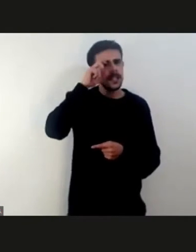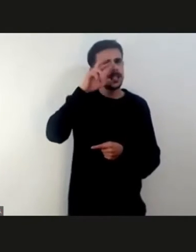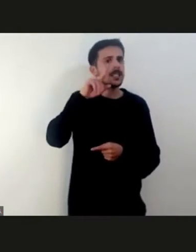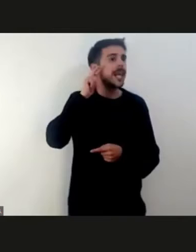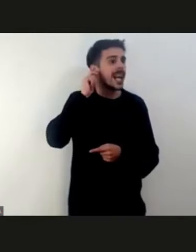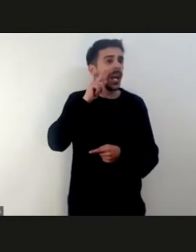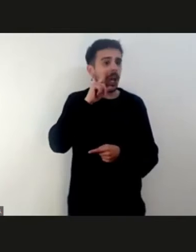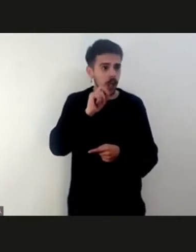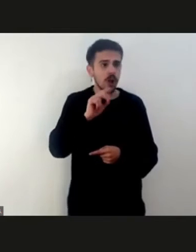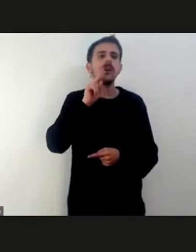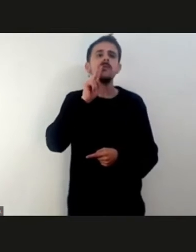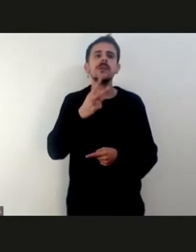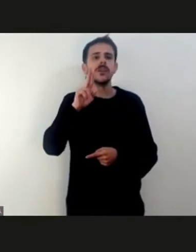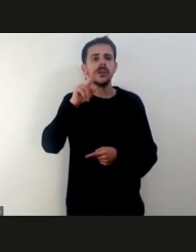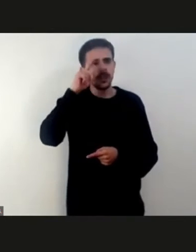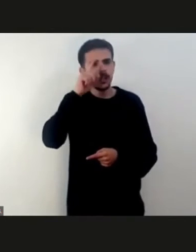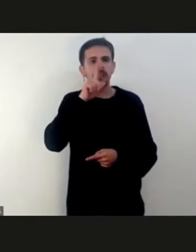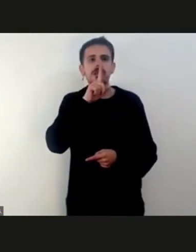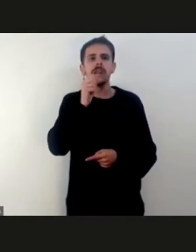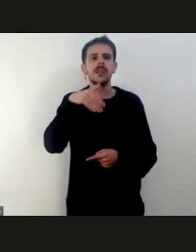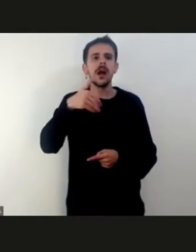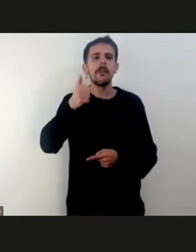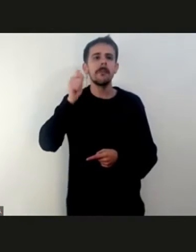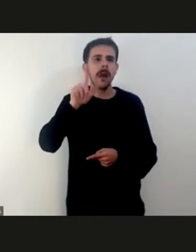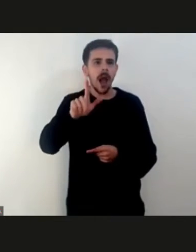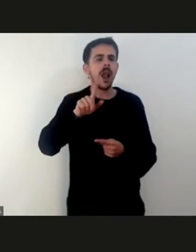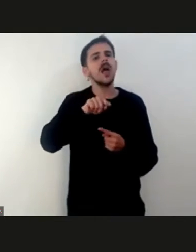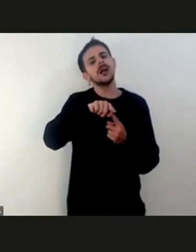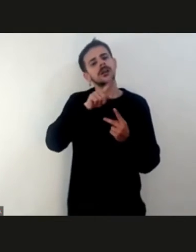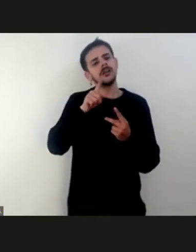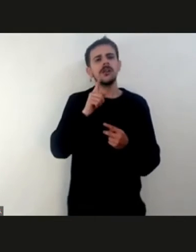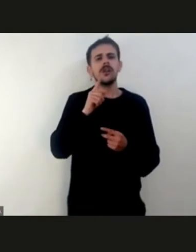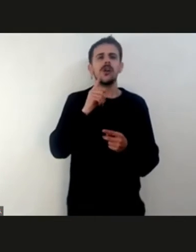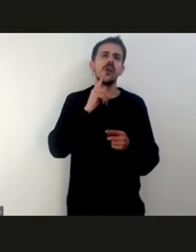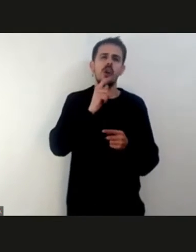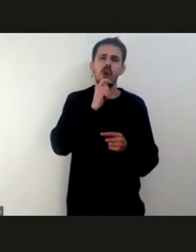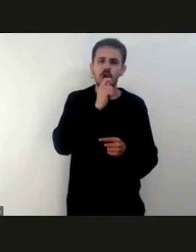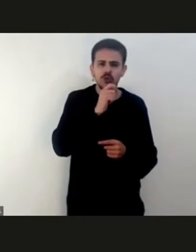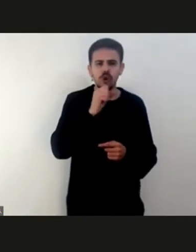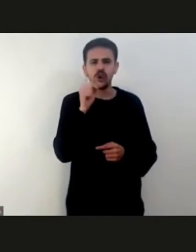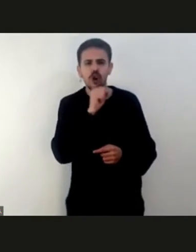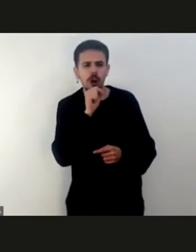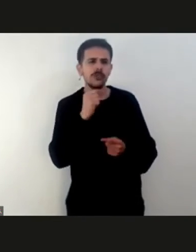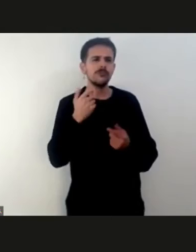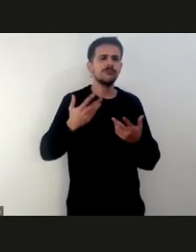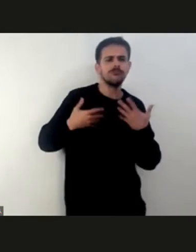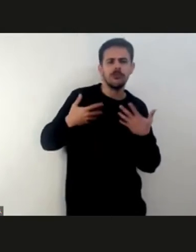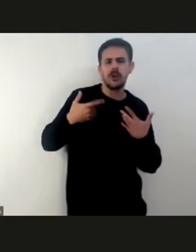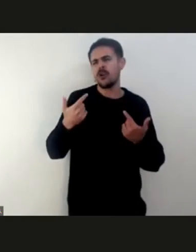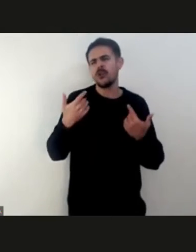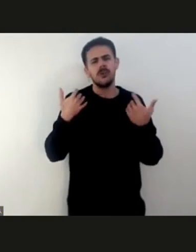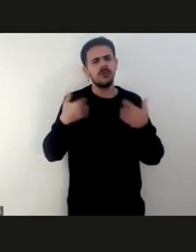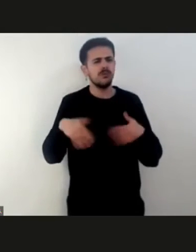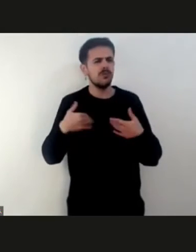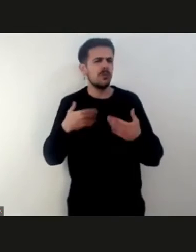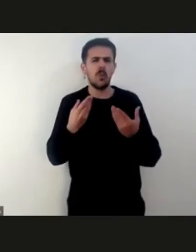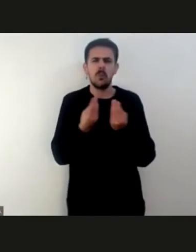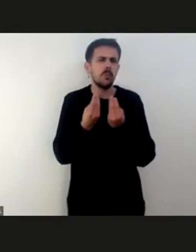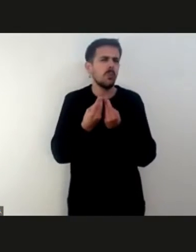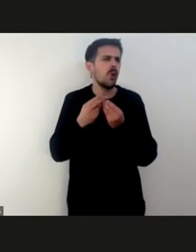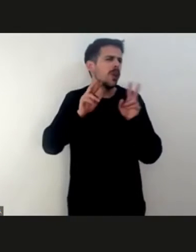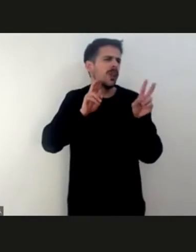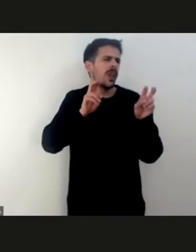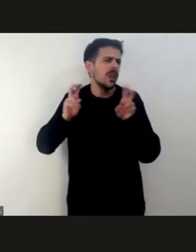periodista, animador, un 4x4 en todoterreno de nuestra ciudad